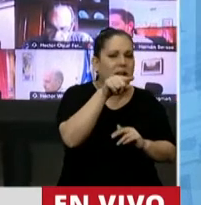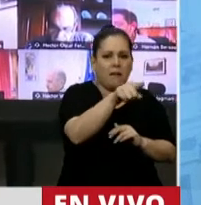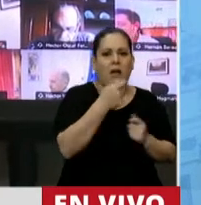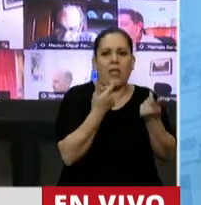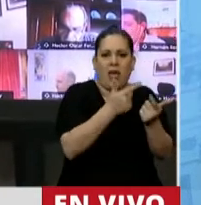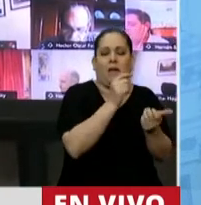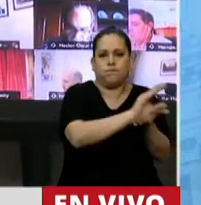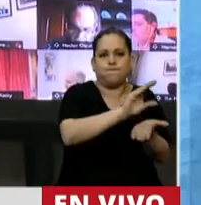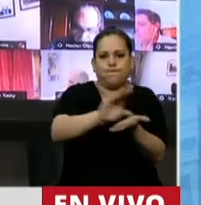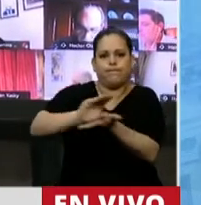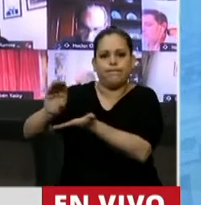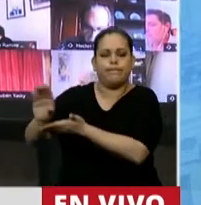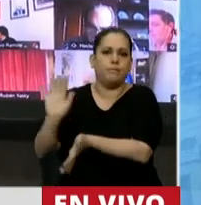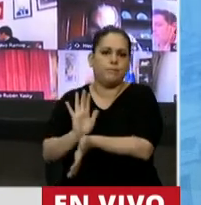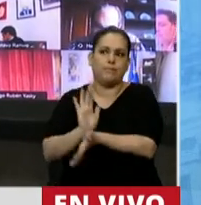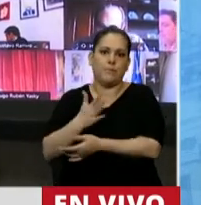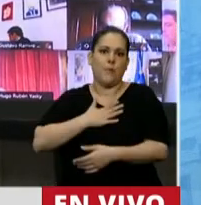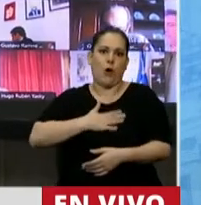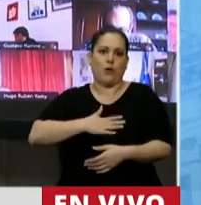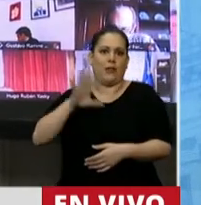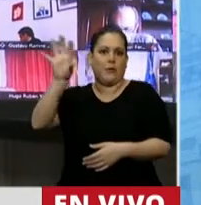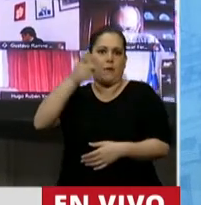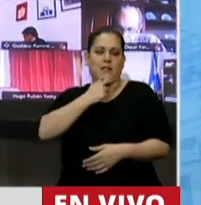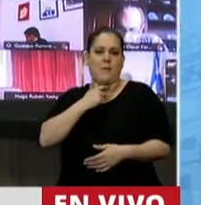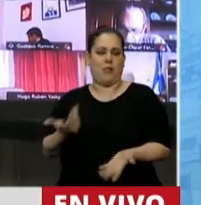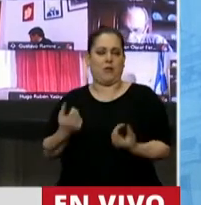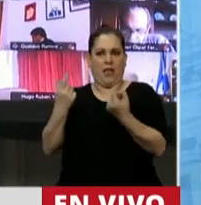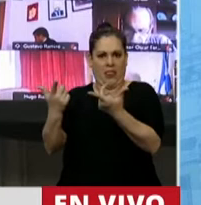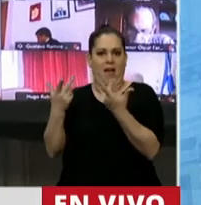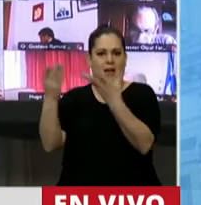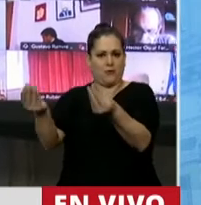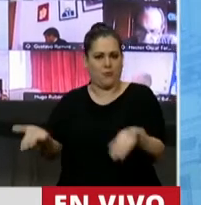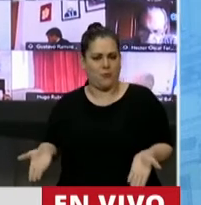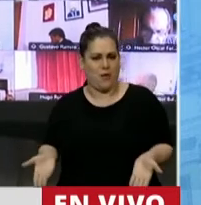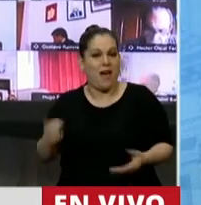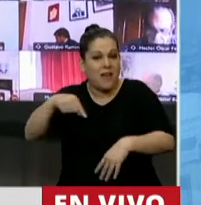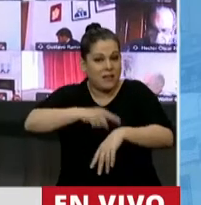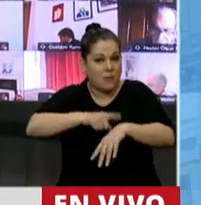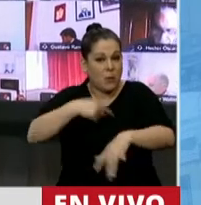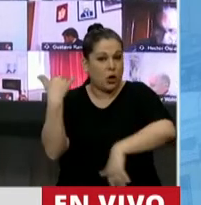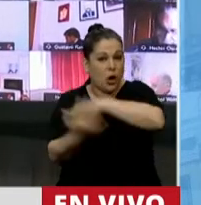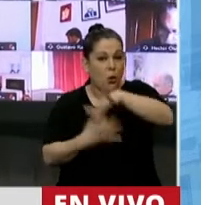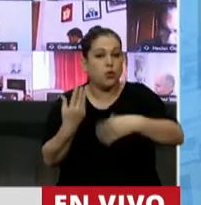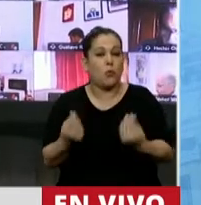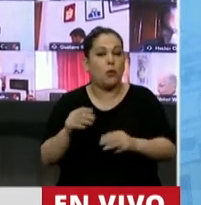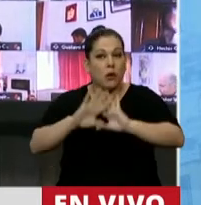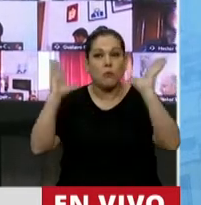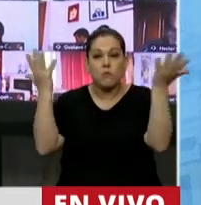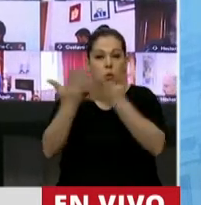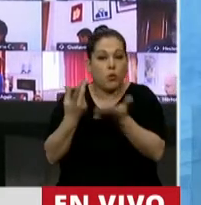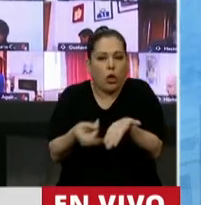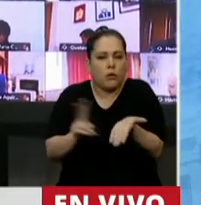de la vida natural. Mira si la provincia de Mendoza no va a estar contenta. Son tiempos de revolución porque el mundo se está debatiendo